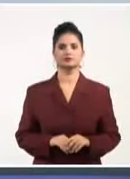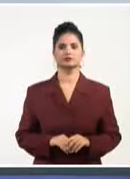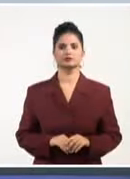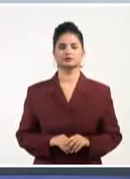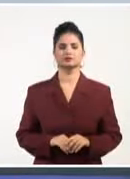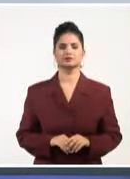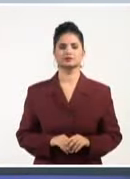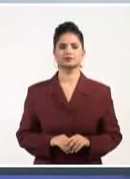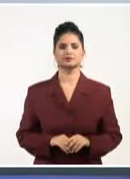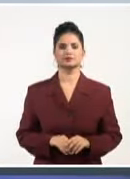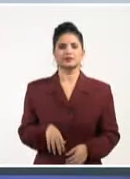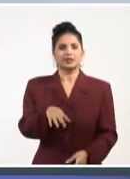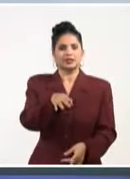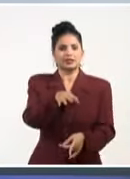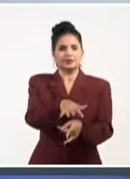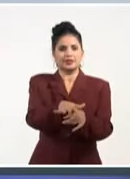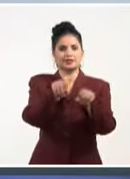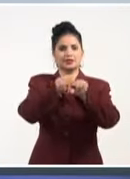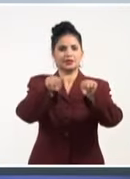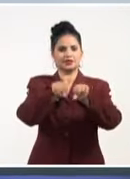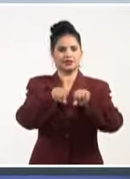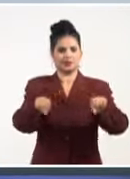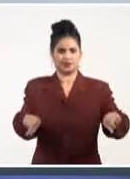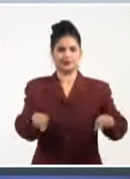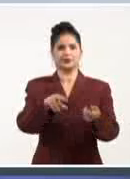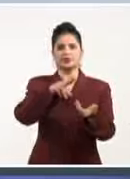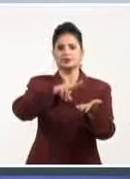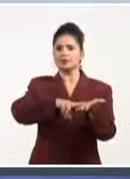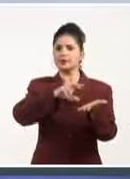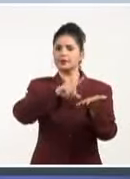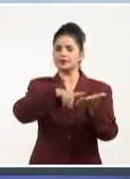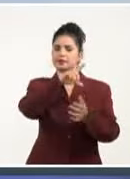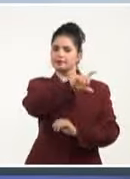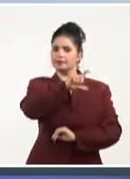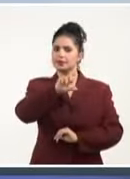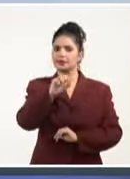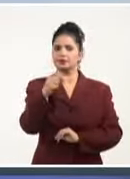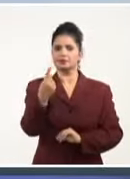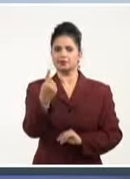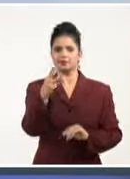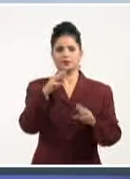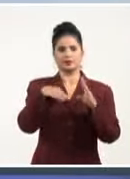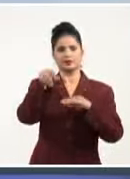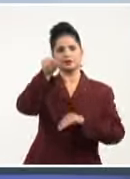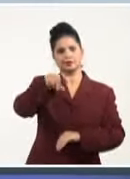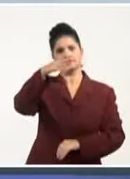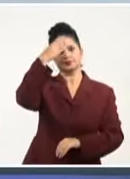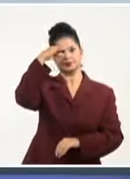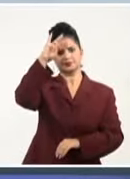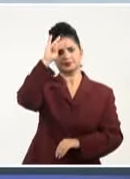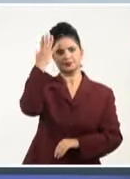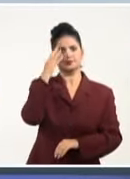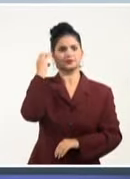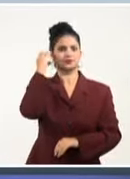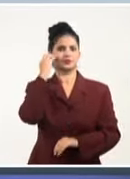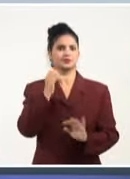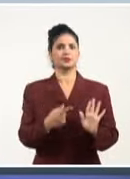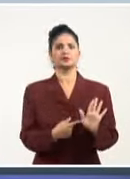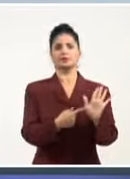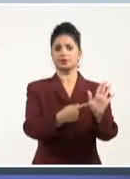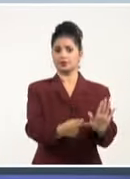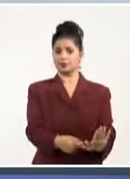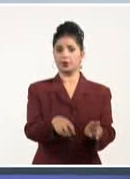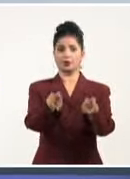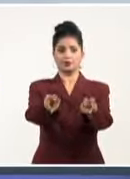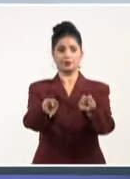Iniciamos con las informaciones. El miembro del Buró Político y Primer Ministro de la República de Cuba, Manuel Marrero Cruz, presidió la rendición de